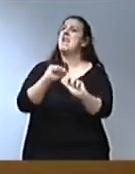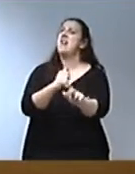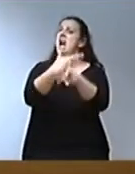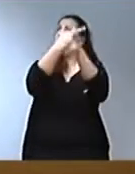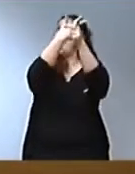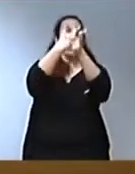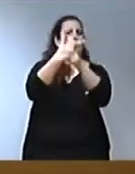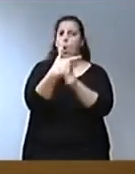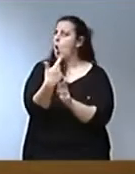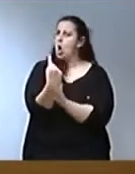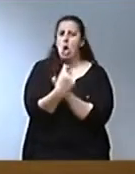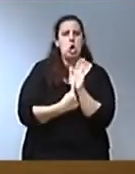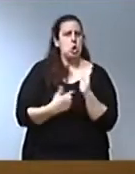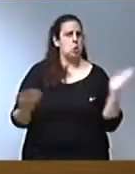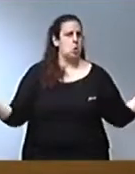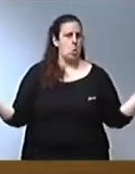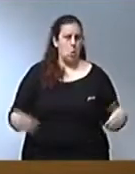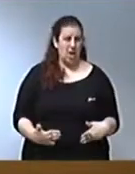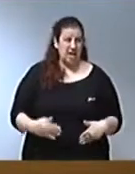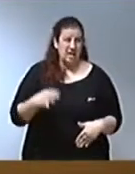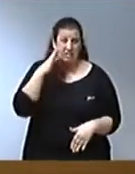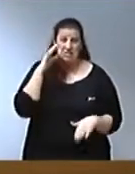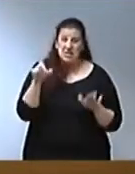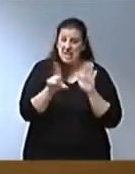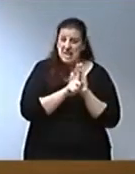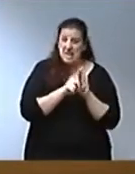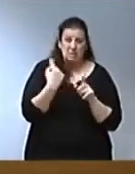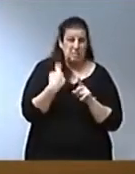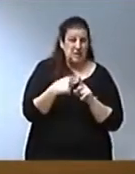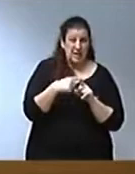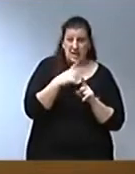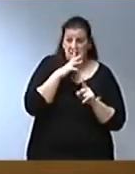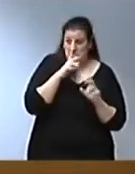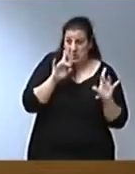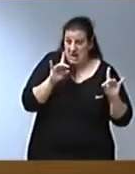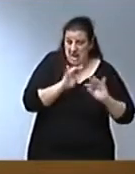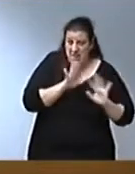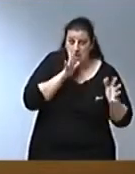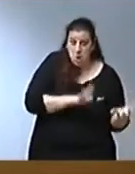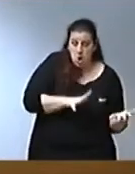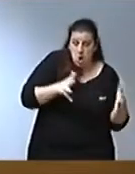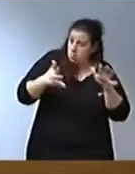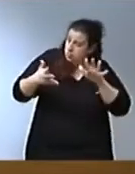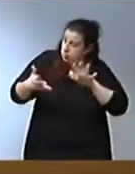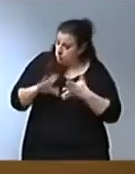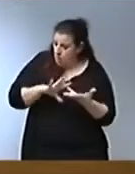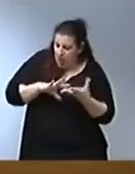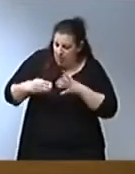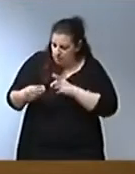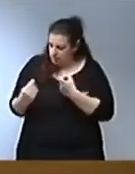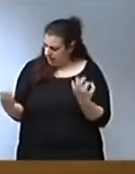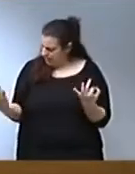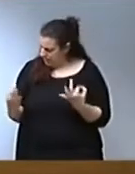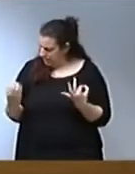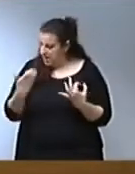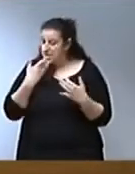muerta de inicio, porque se va a tener que adaptar al EBEP cuando se apruebe y cuando se apruebe la legislación a nivel nacional.